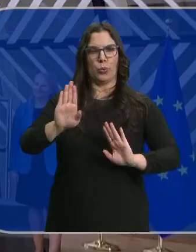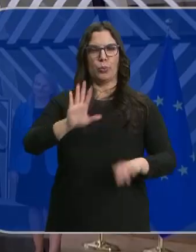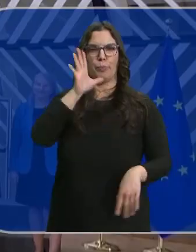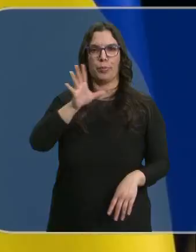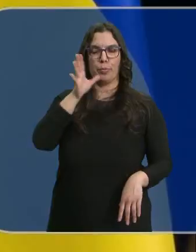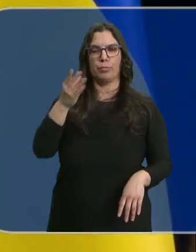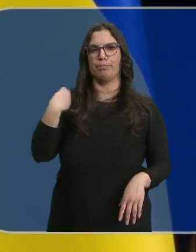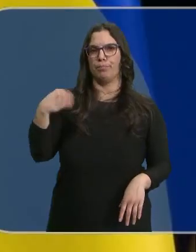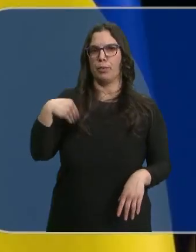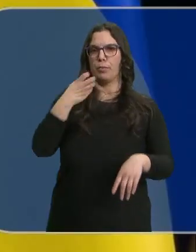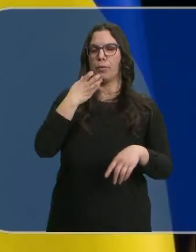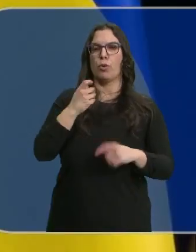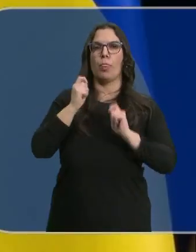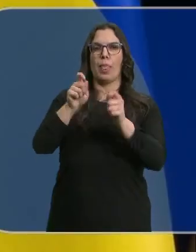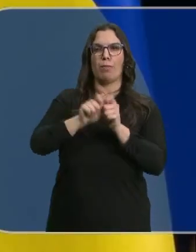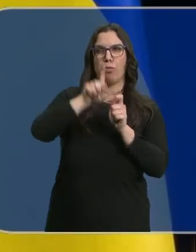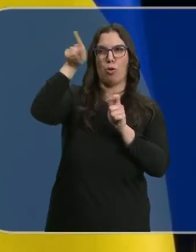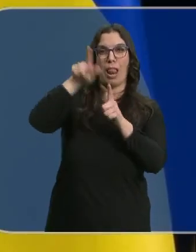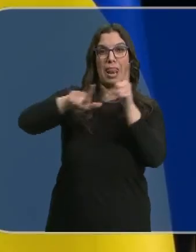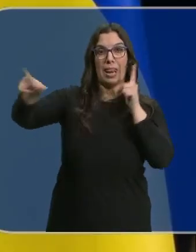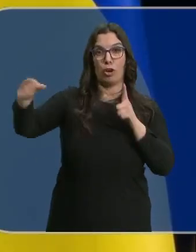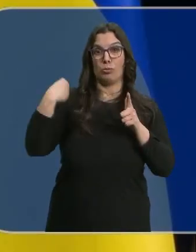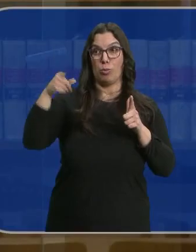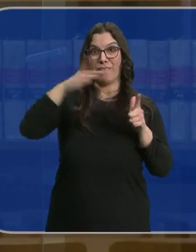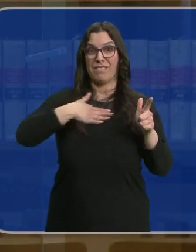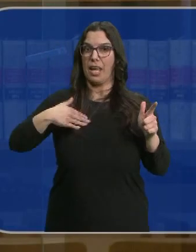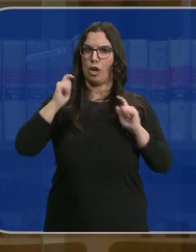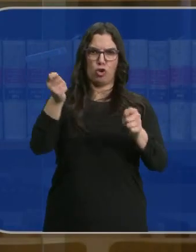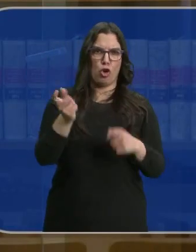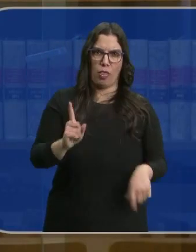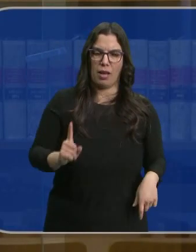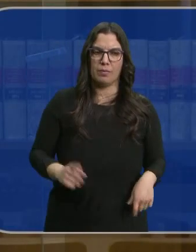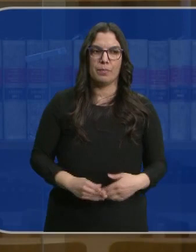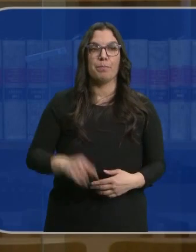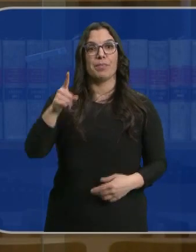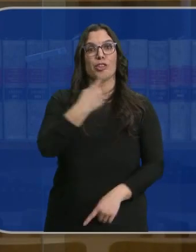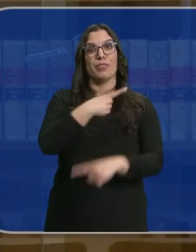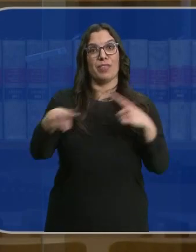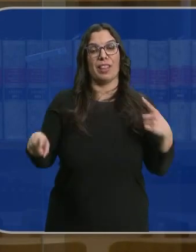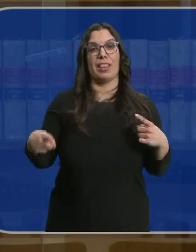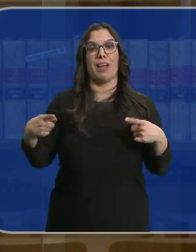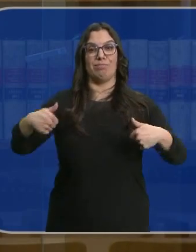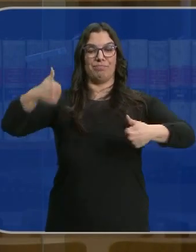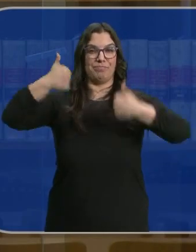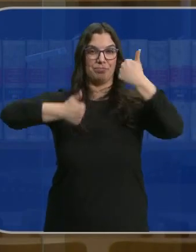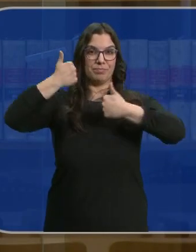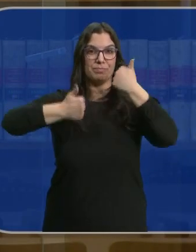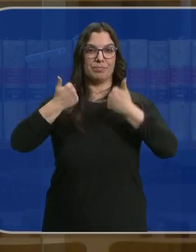como por ejemplo negándose a suministrar misiles de largo alcance como pide Kiev. Es lo que puede marcar la diferencia entre